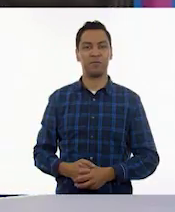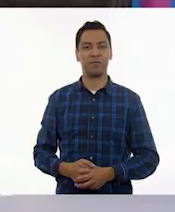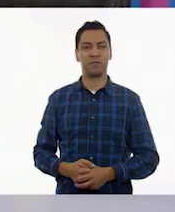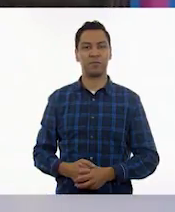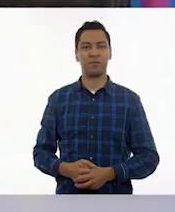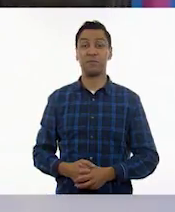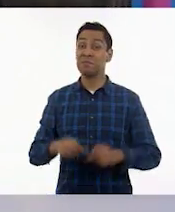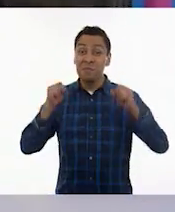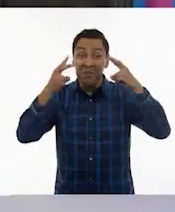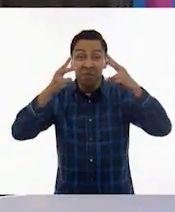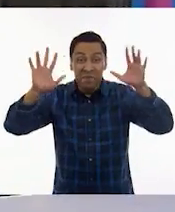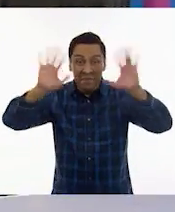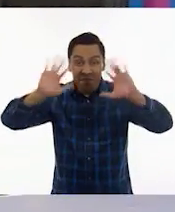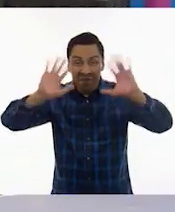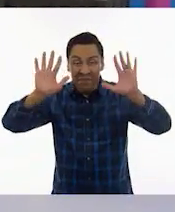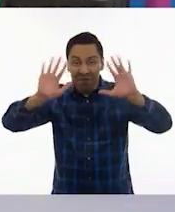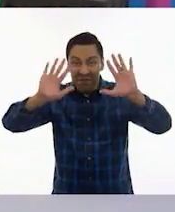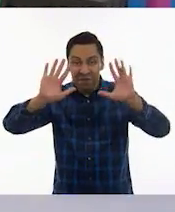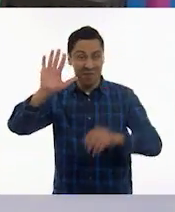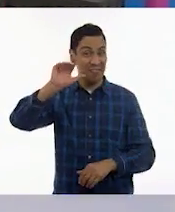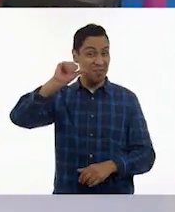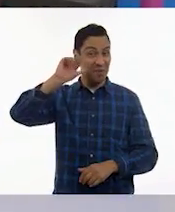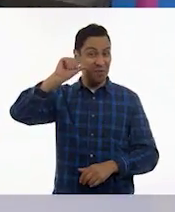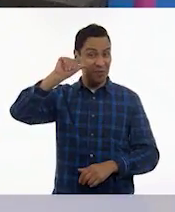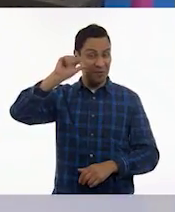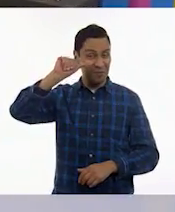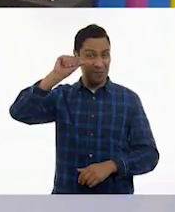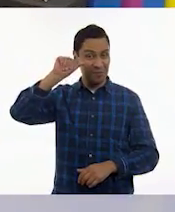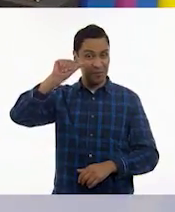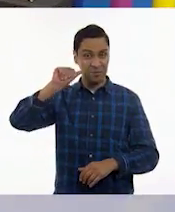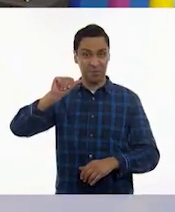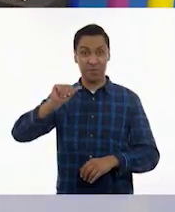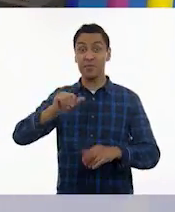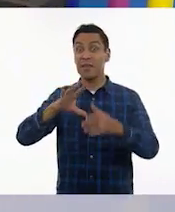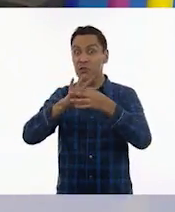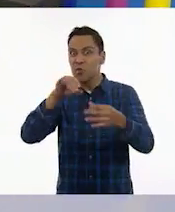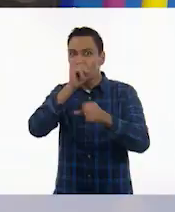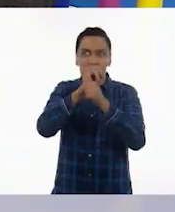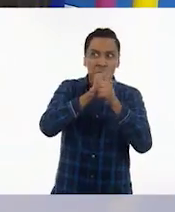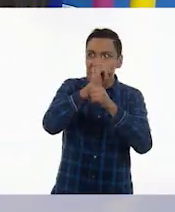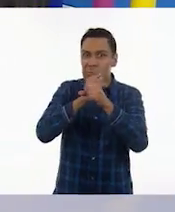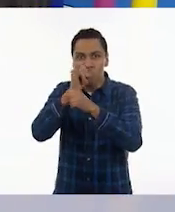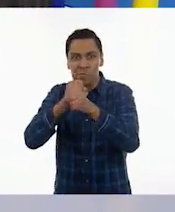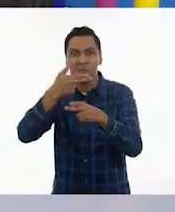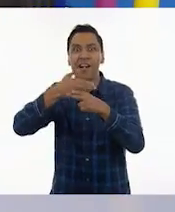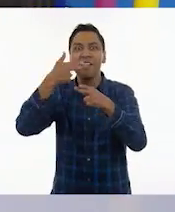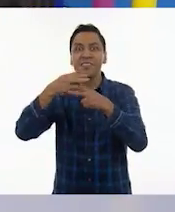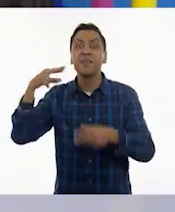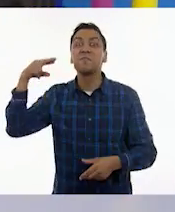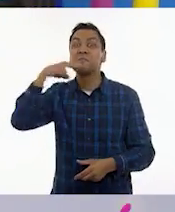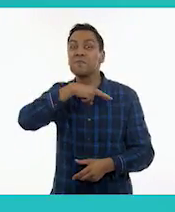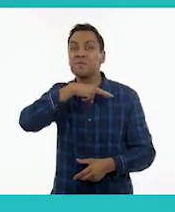¡Nos vemos! ¡Adiós! ¡Exploren! ¡Hasta pronto!